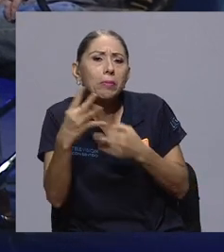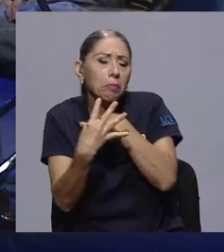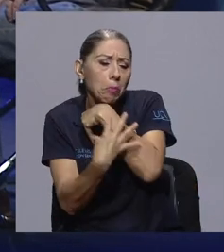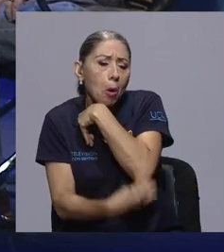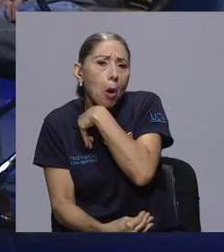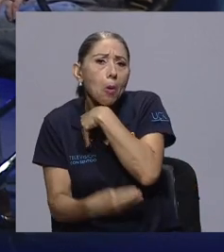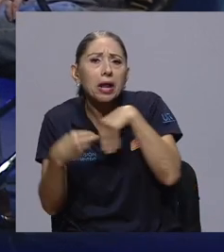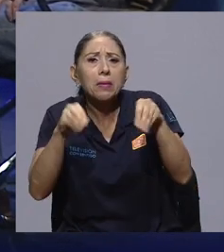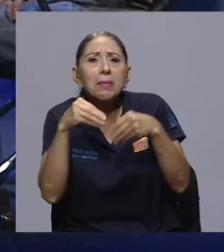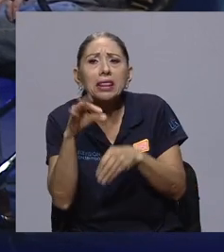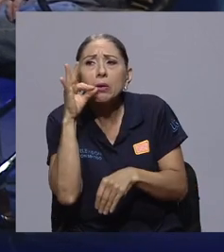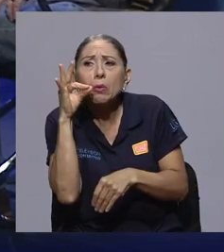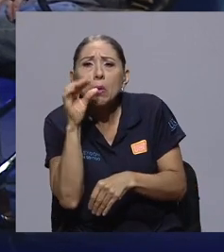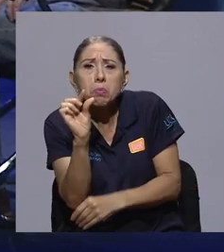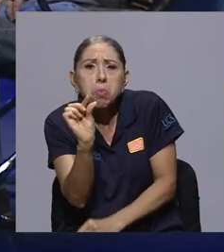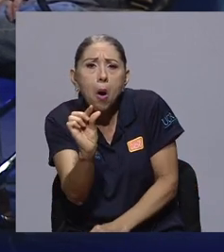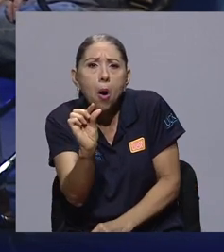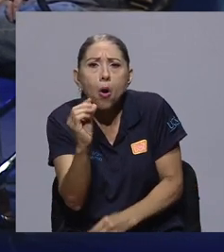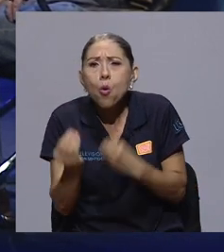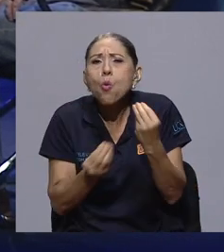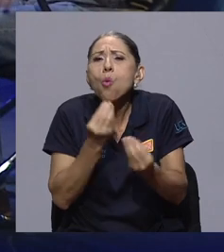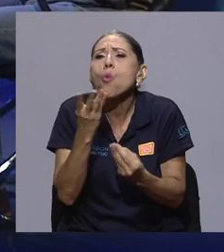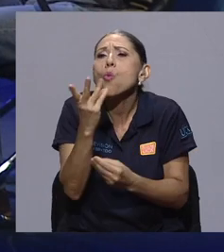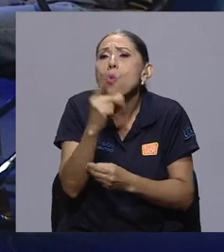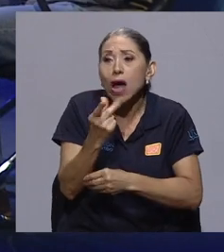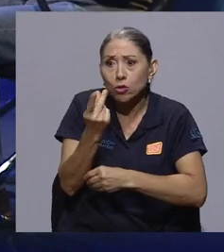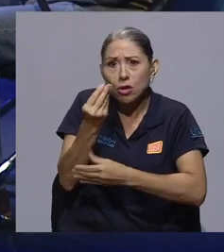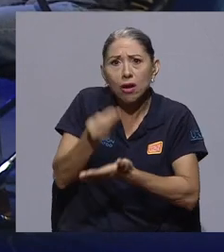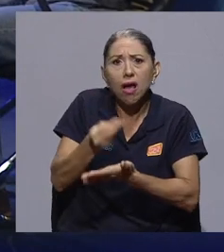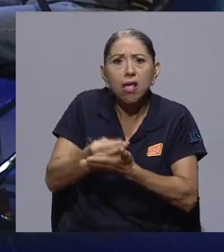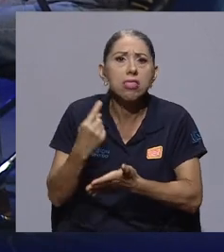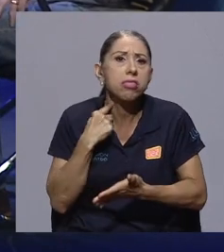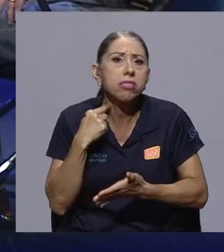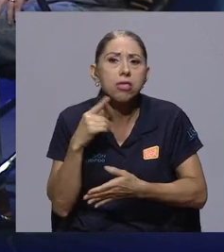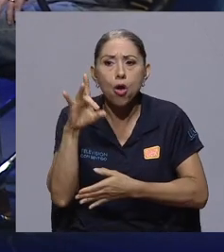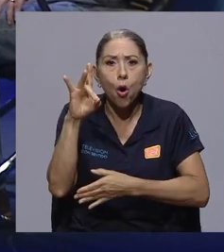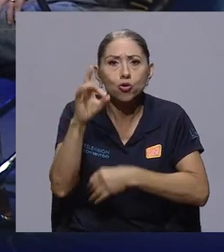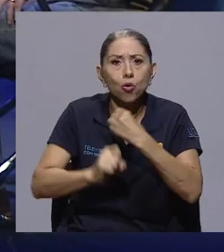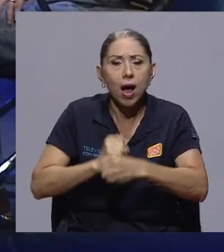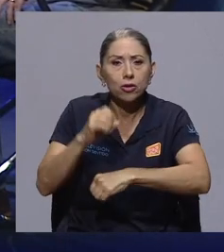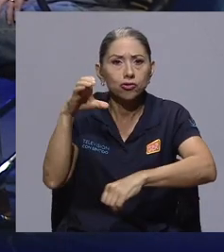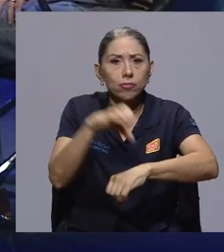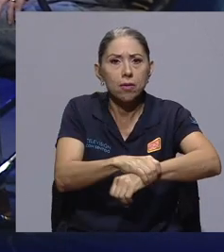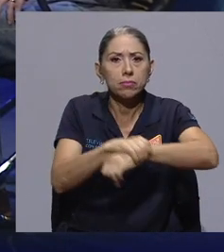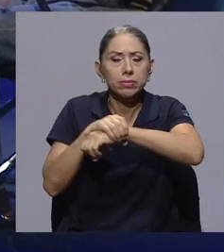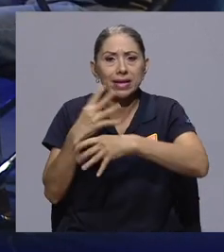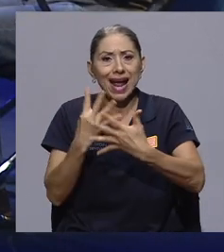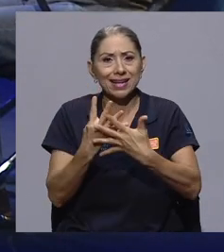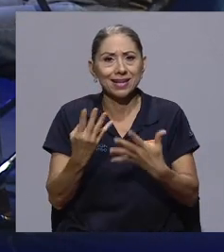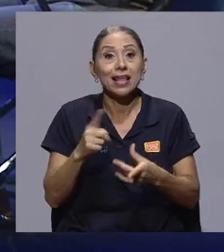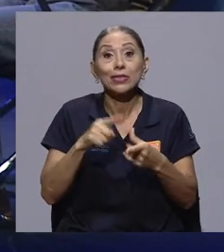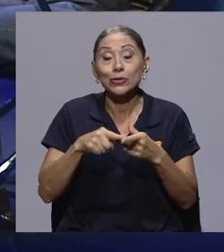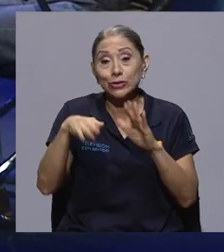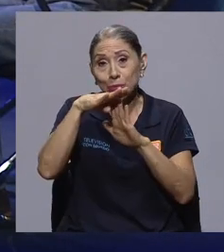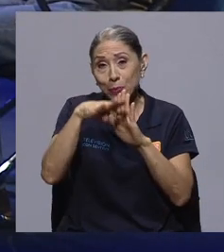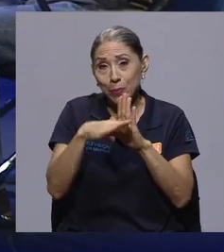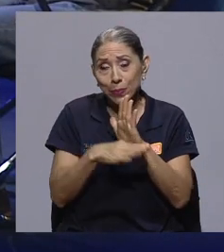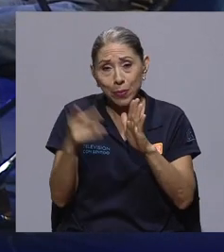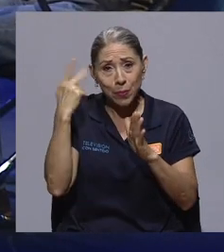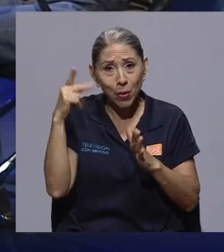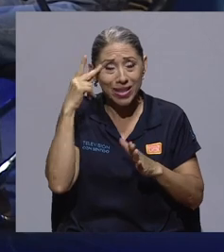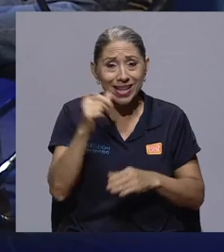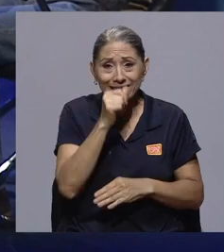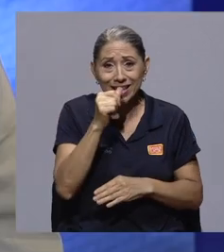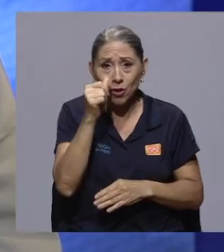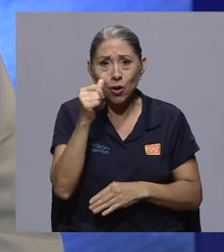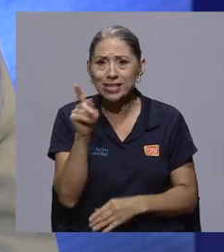tener esa persona ocho años en la cárcel? Entonces, creo que también es una discusión de que las políticas de drogas es mucho más amplio que